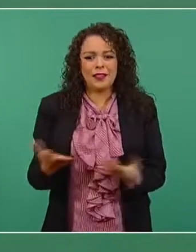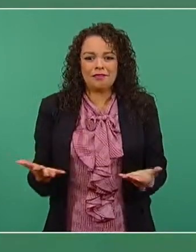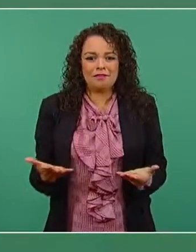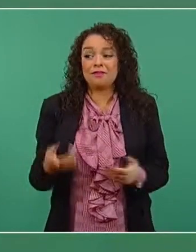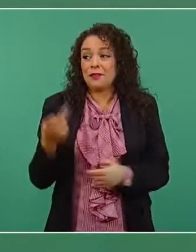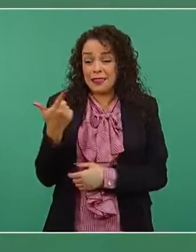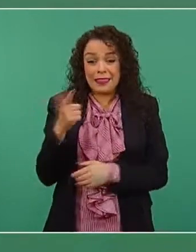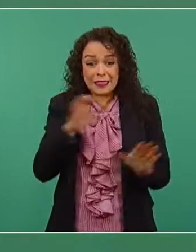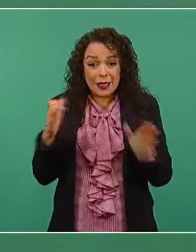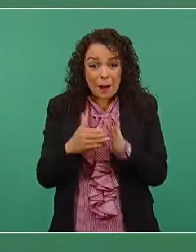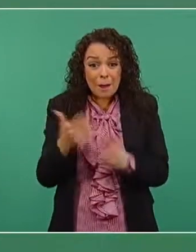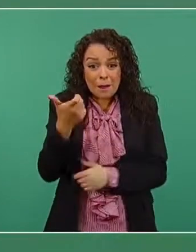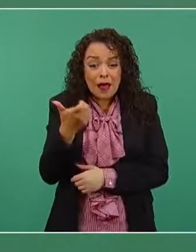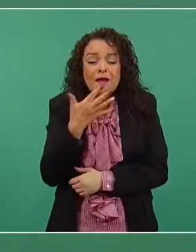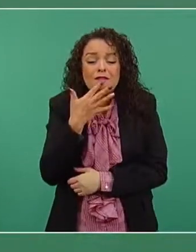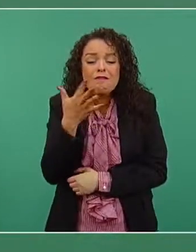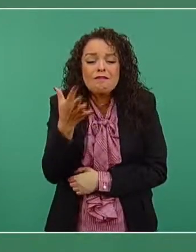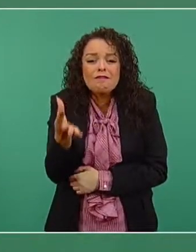pesos,